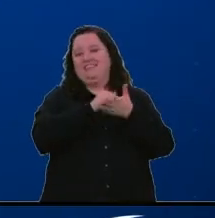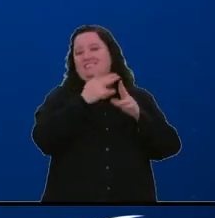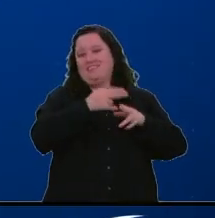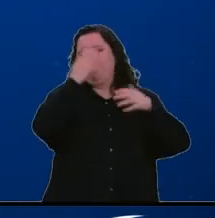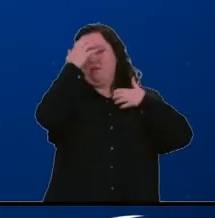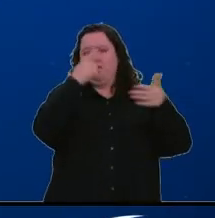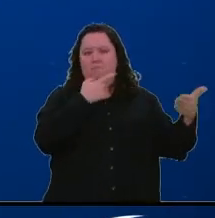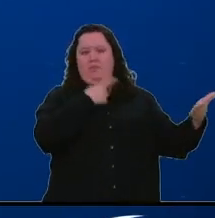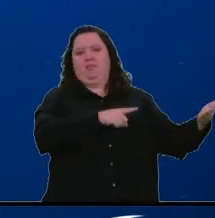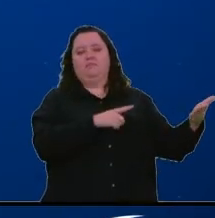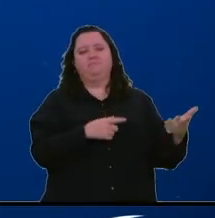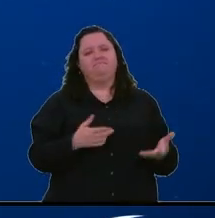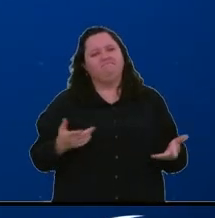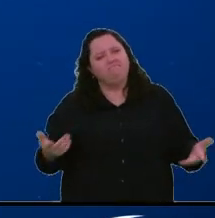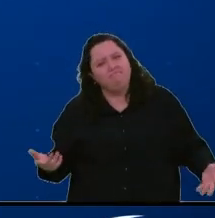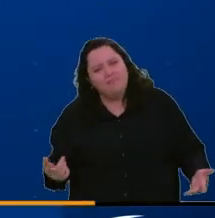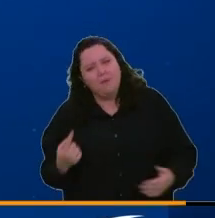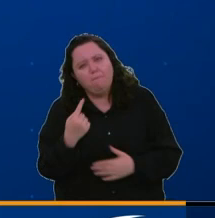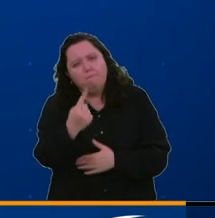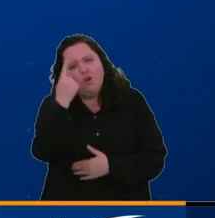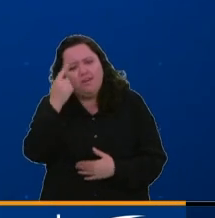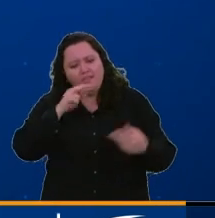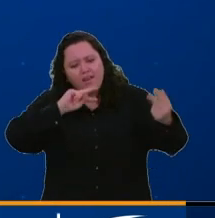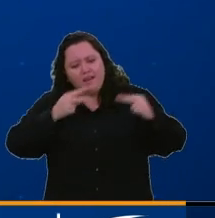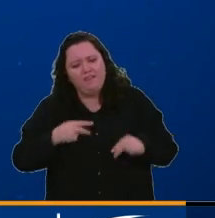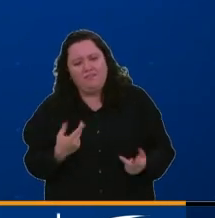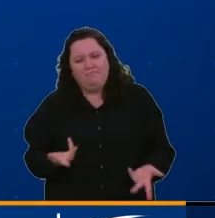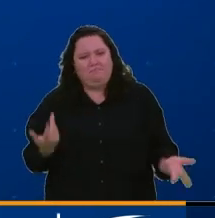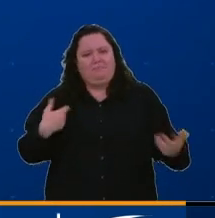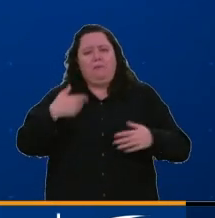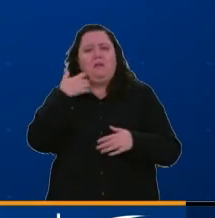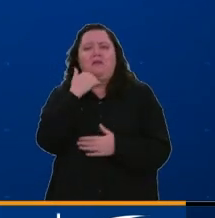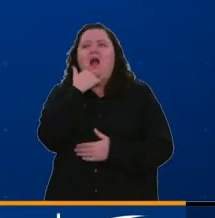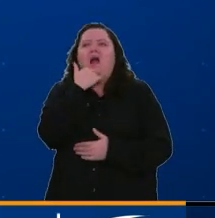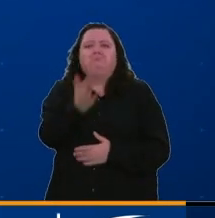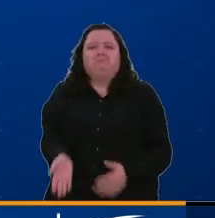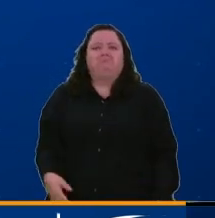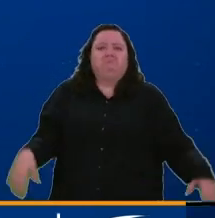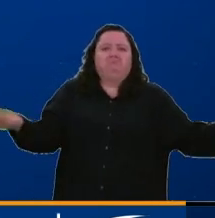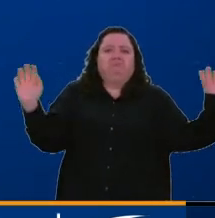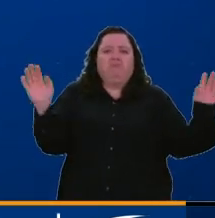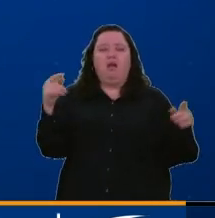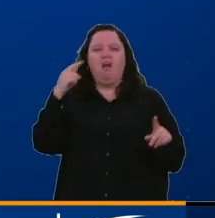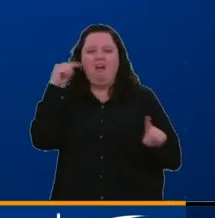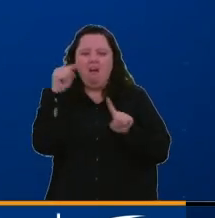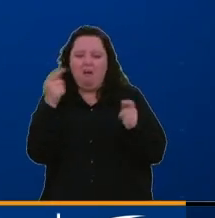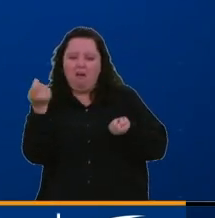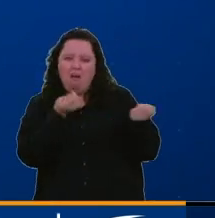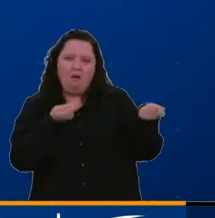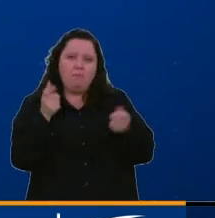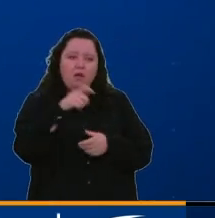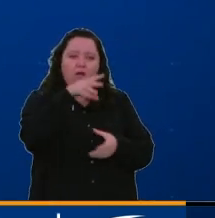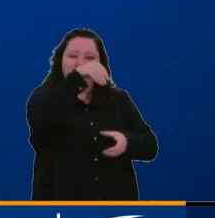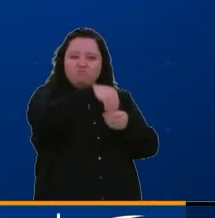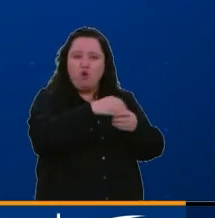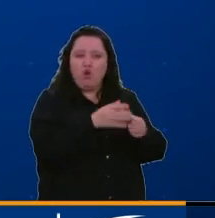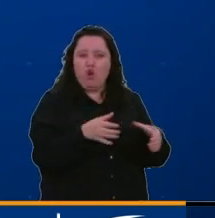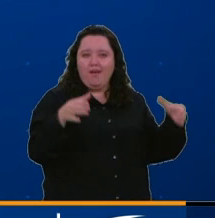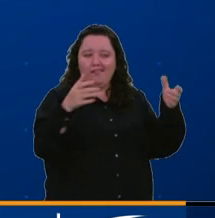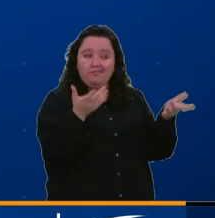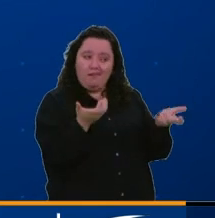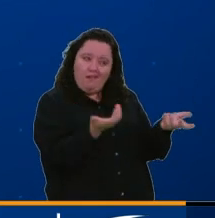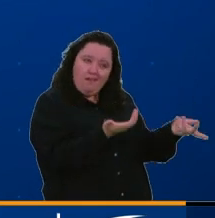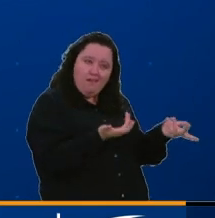Desvergonzada la reforma política del gobierno de Gustavo Petro, calculada para comprarse a los actuales congresistas.